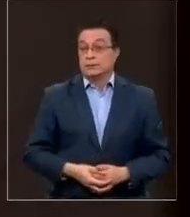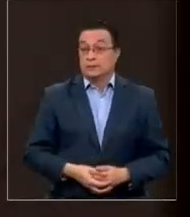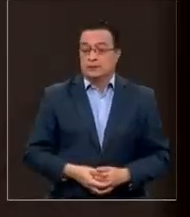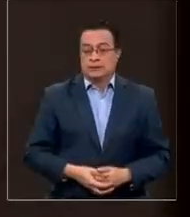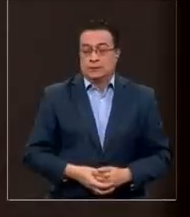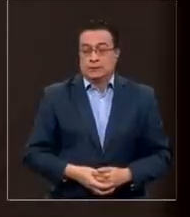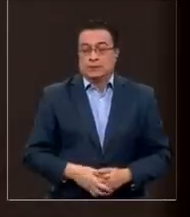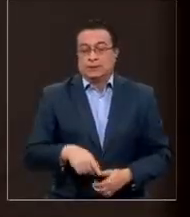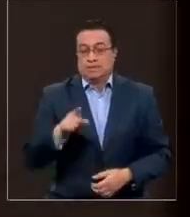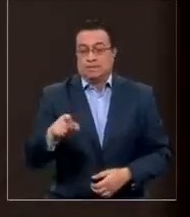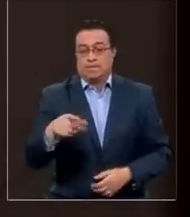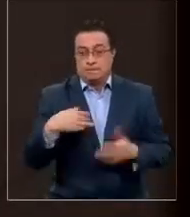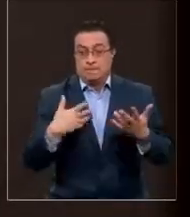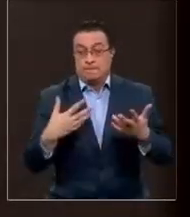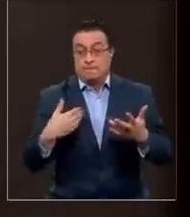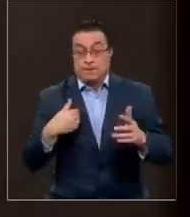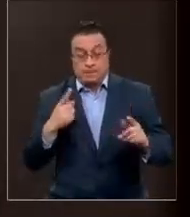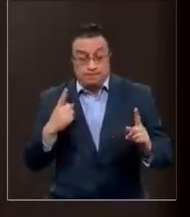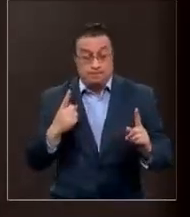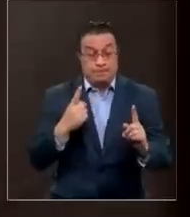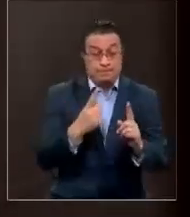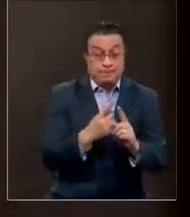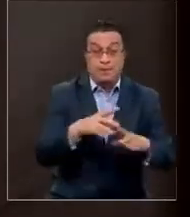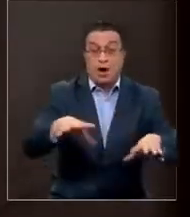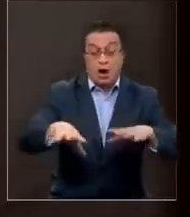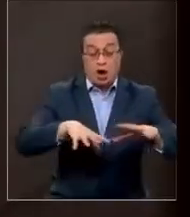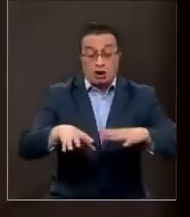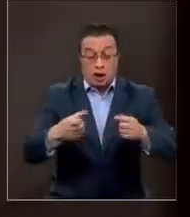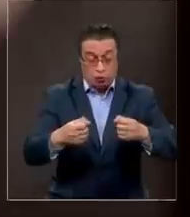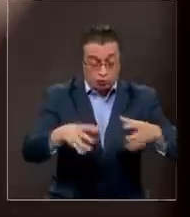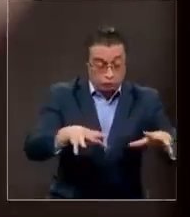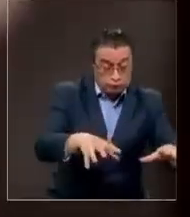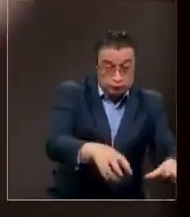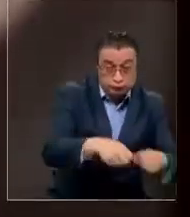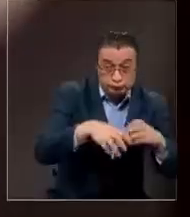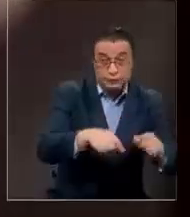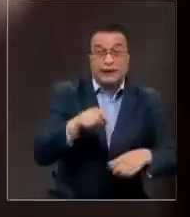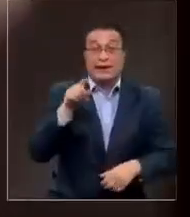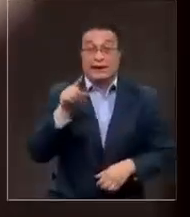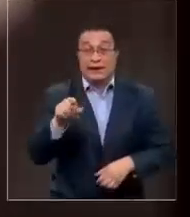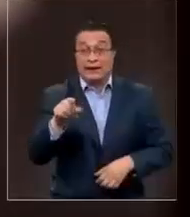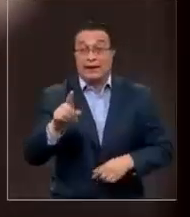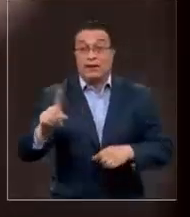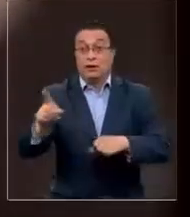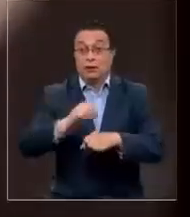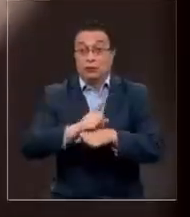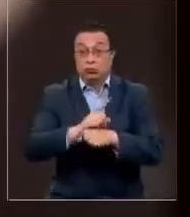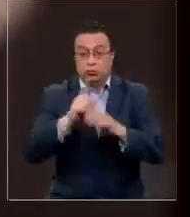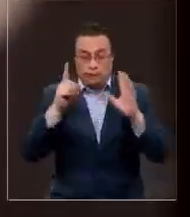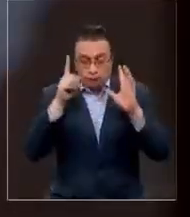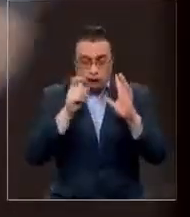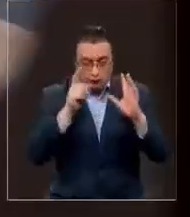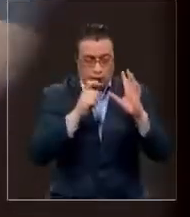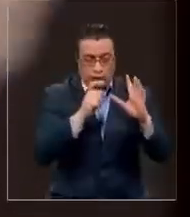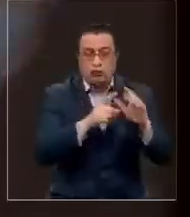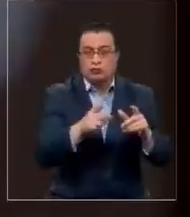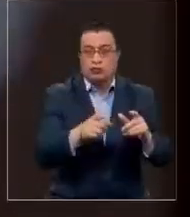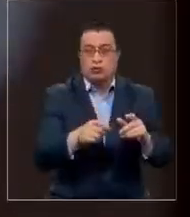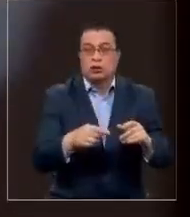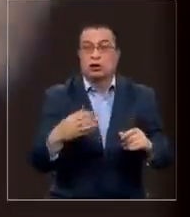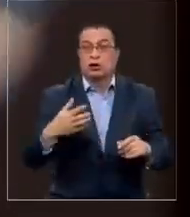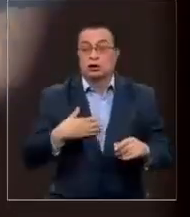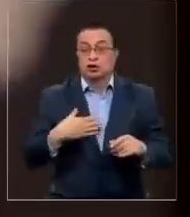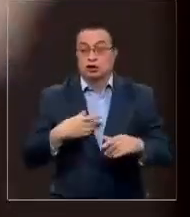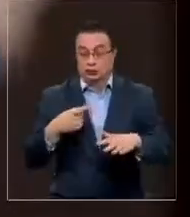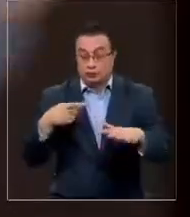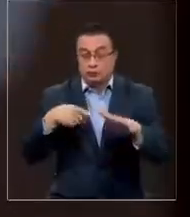Cuando me acerco a sacar las cosas que quedaban del auto, él empieza inmediatamente a fotografiar. O sea, esto es